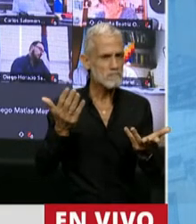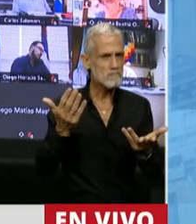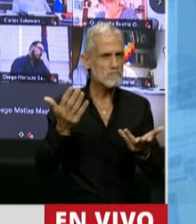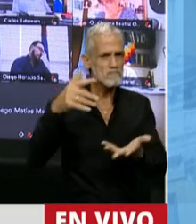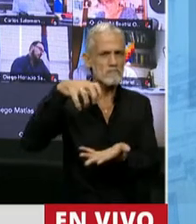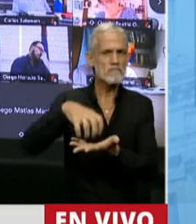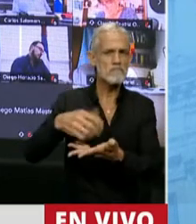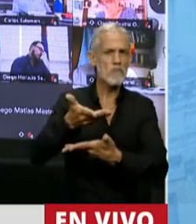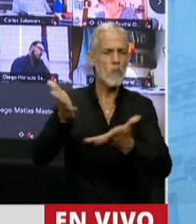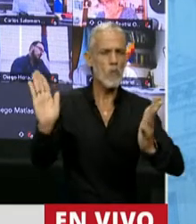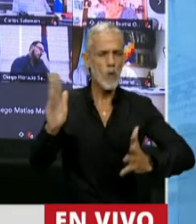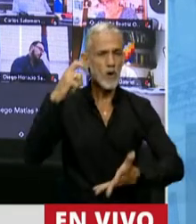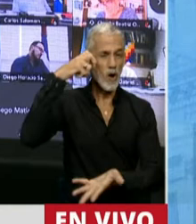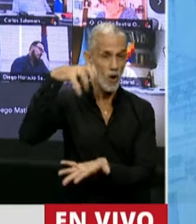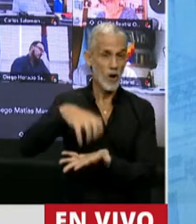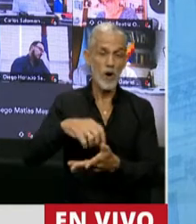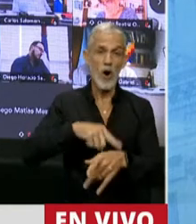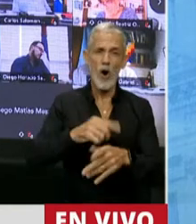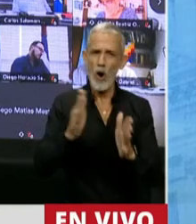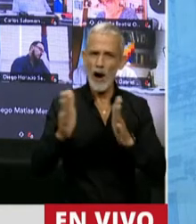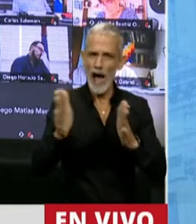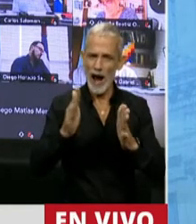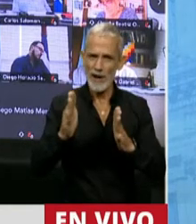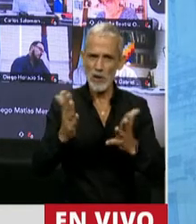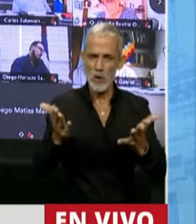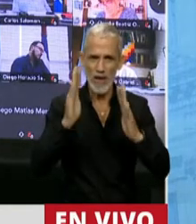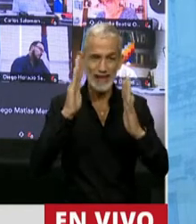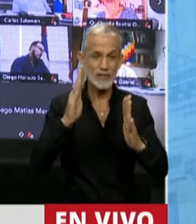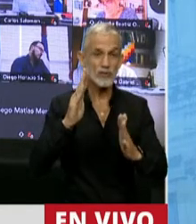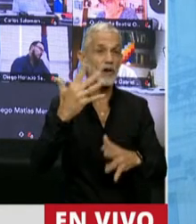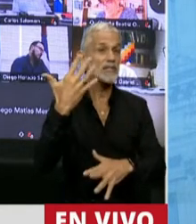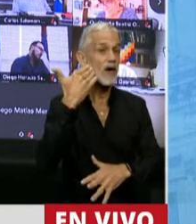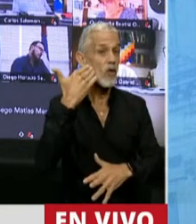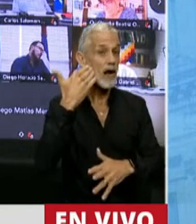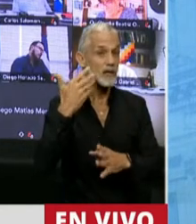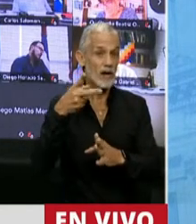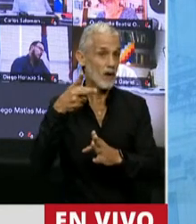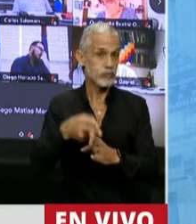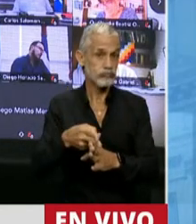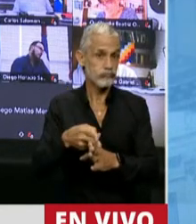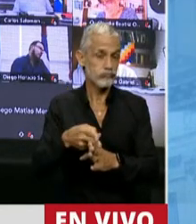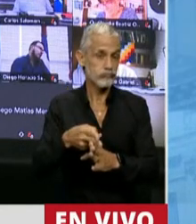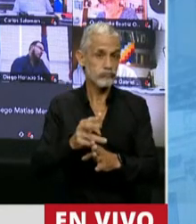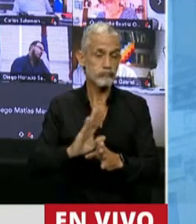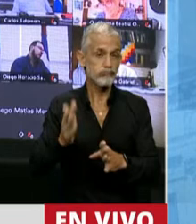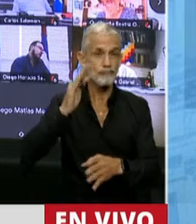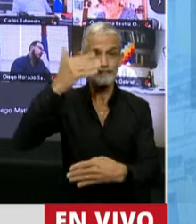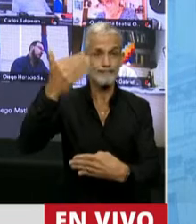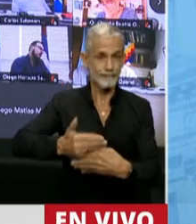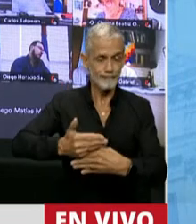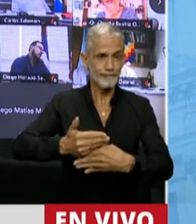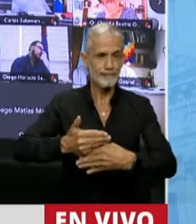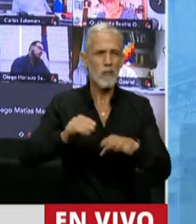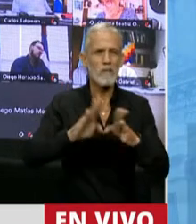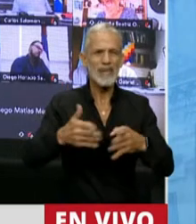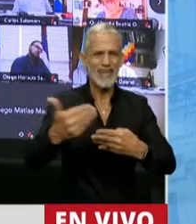público, esta Cámara tiene horarios de atención y a las 17 horas cierra lo que es la mesa de entradas.